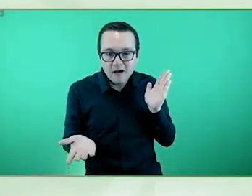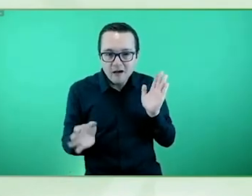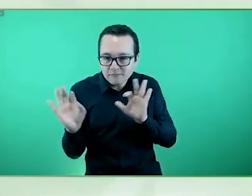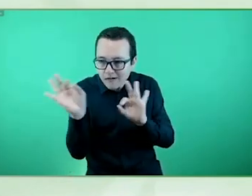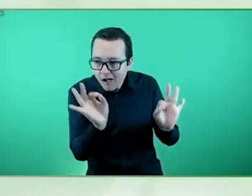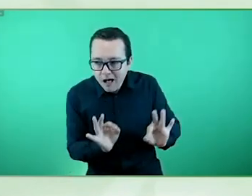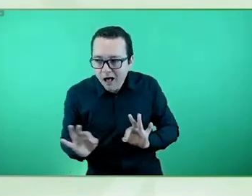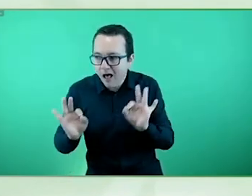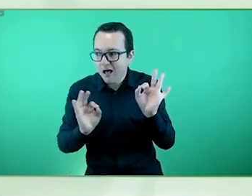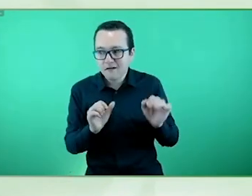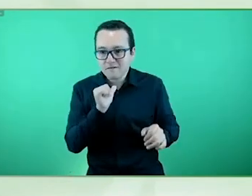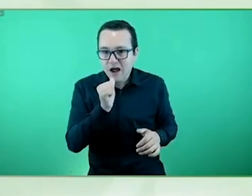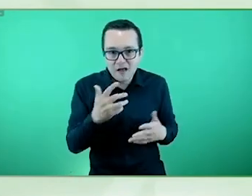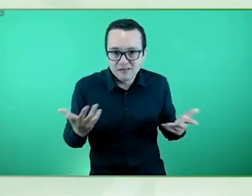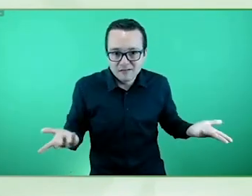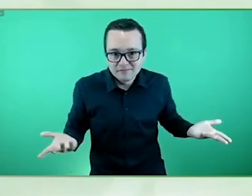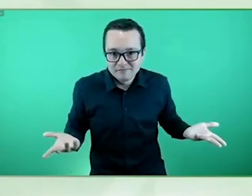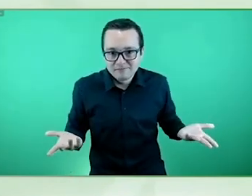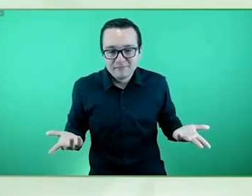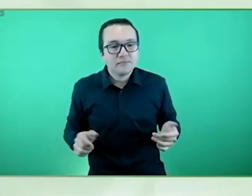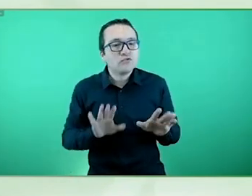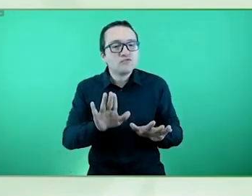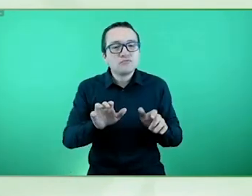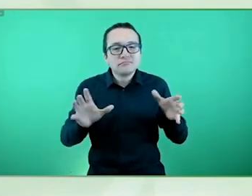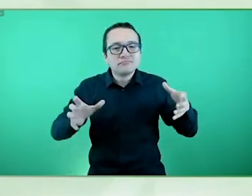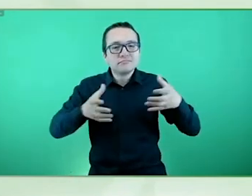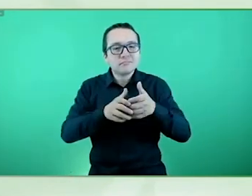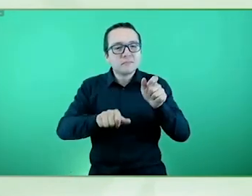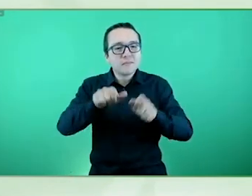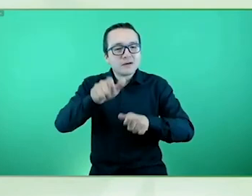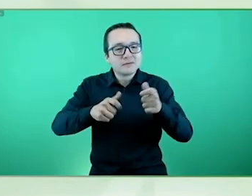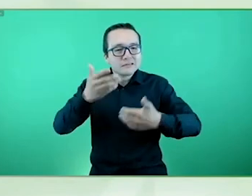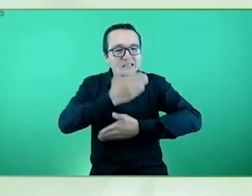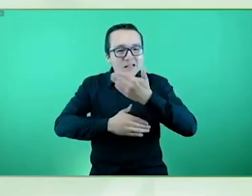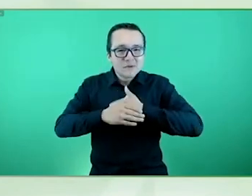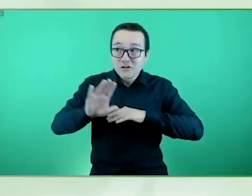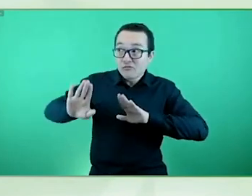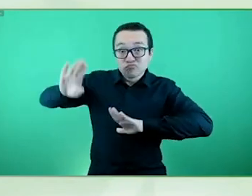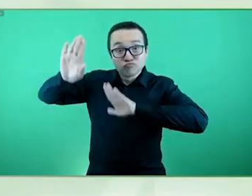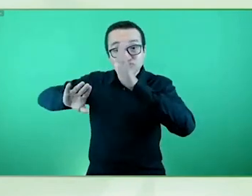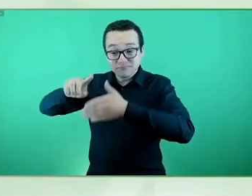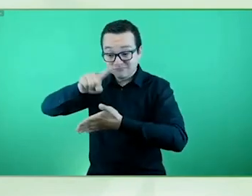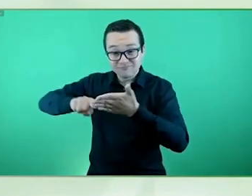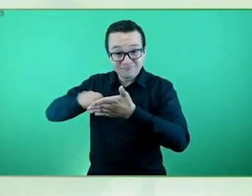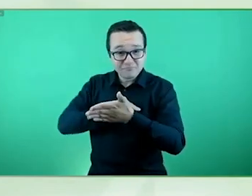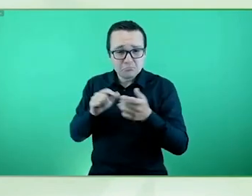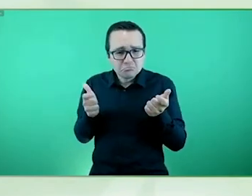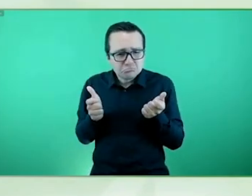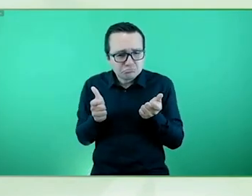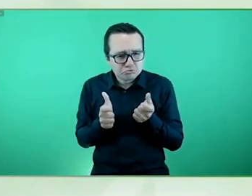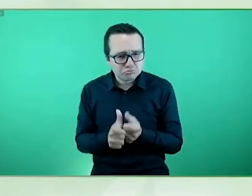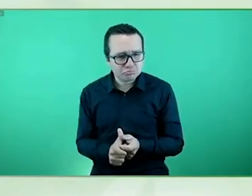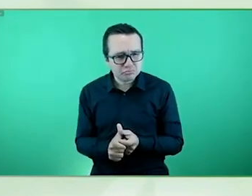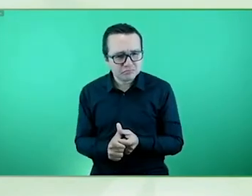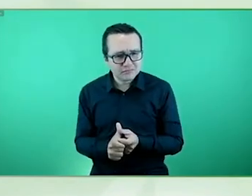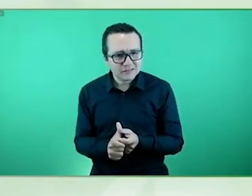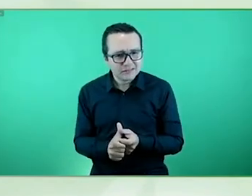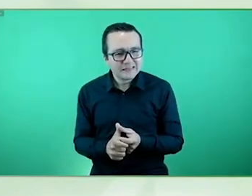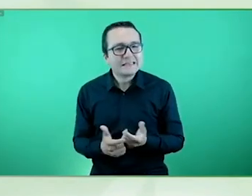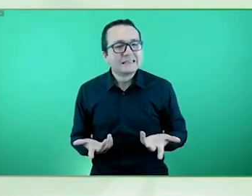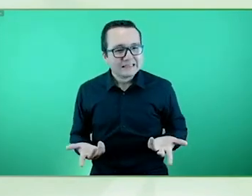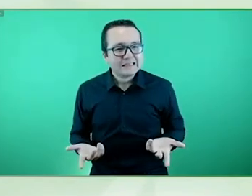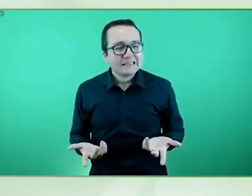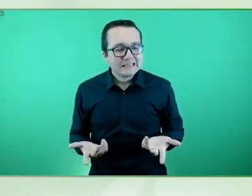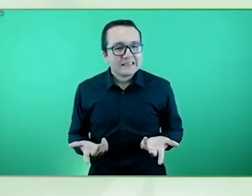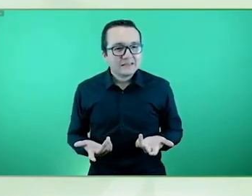electoral del colectivo de personas con discapacidad sea muy, muy, muy bajo en lo que respecta a la